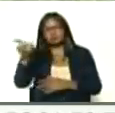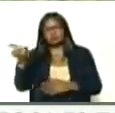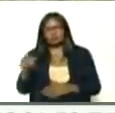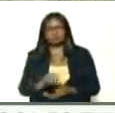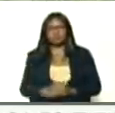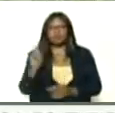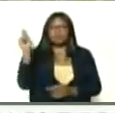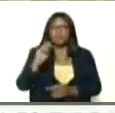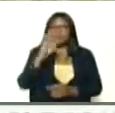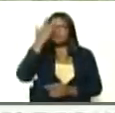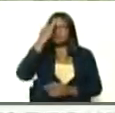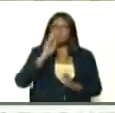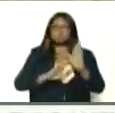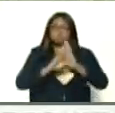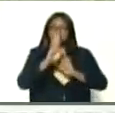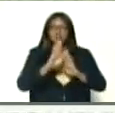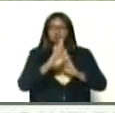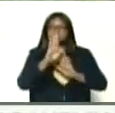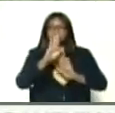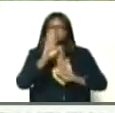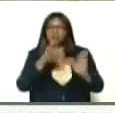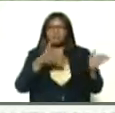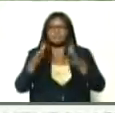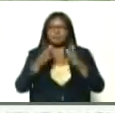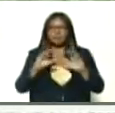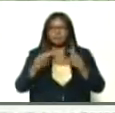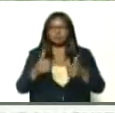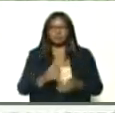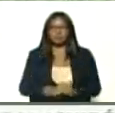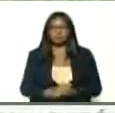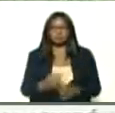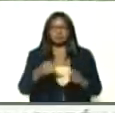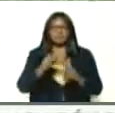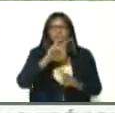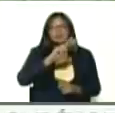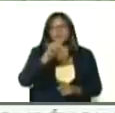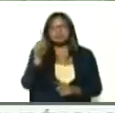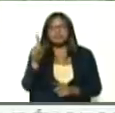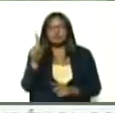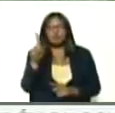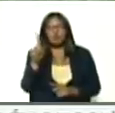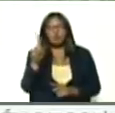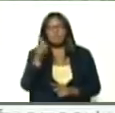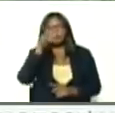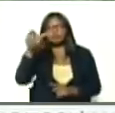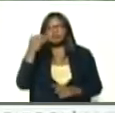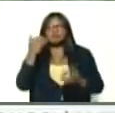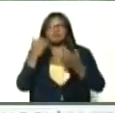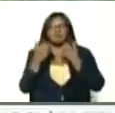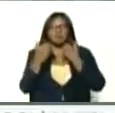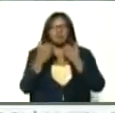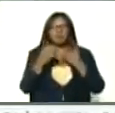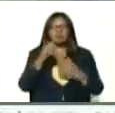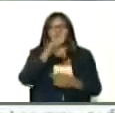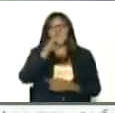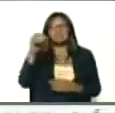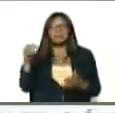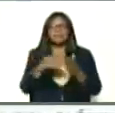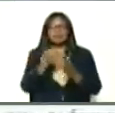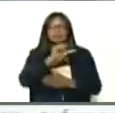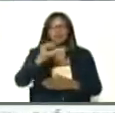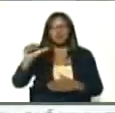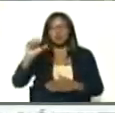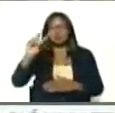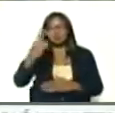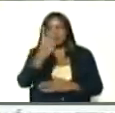febrero, que comienza a subir, a partir de marzo, se ubica, en 21 casos, por 100 mil, en la segunda semana, del mes,